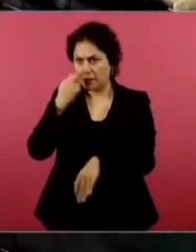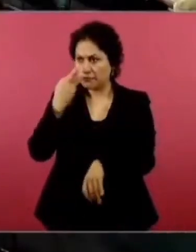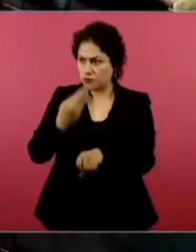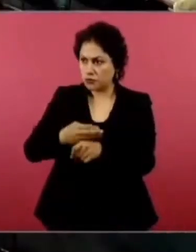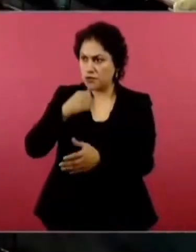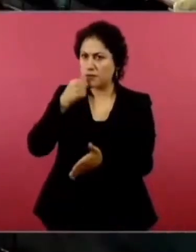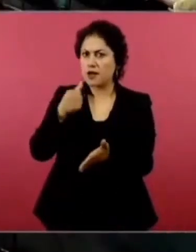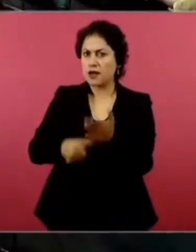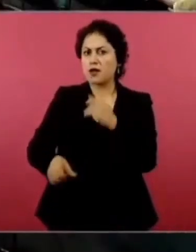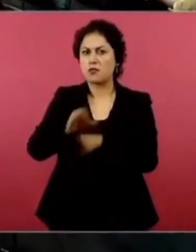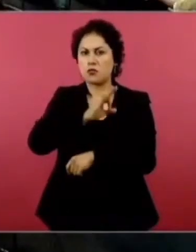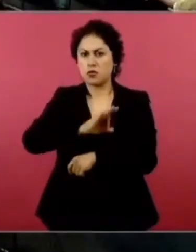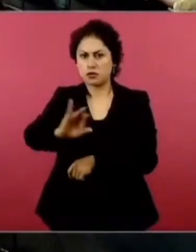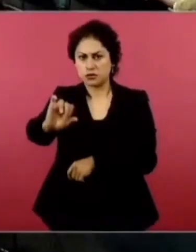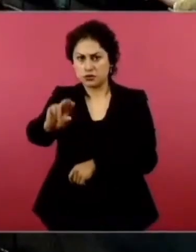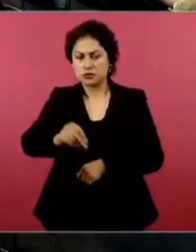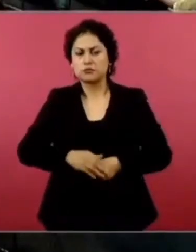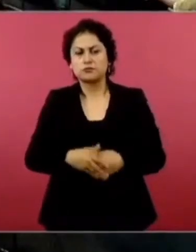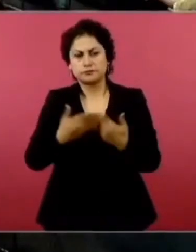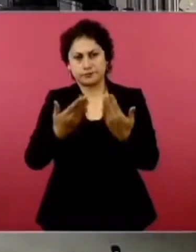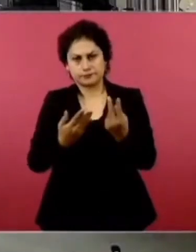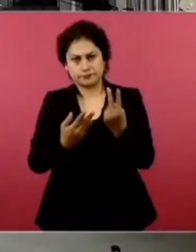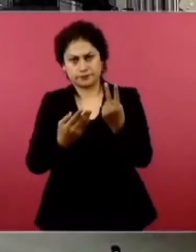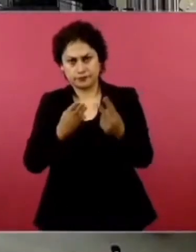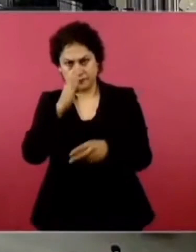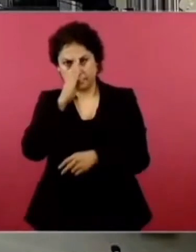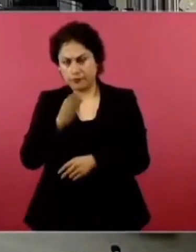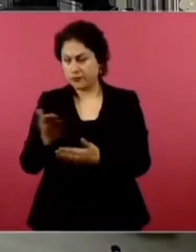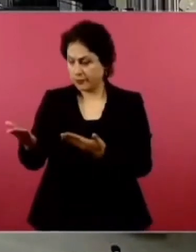Sí. A ver, Martín, me deja pensar a mí.